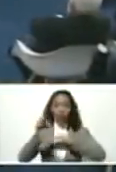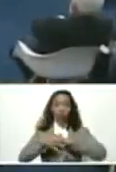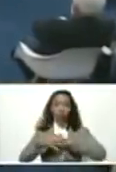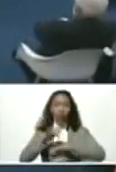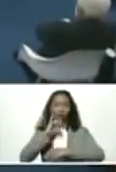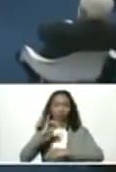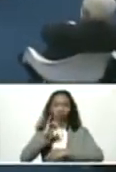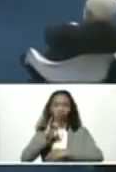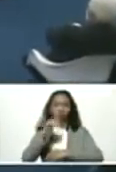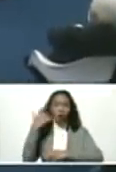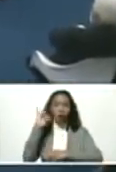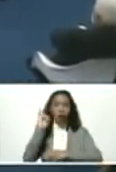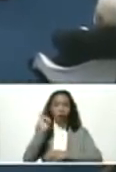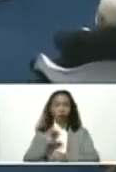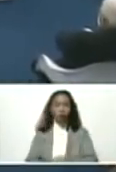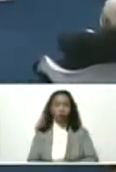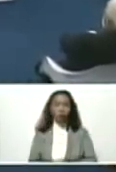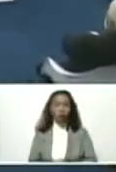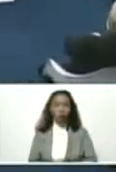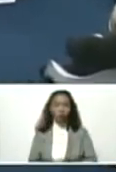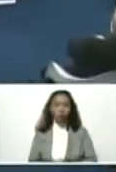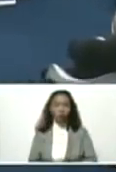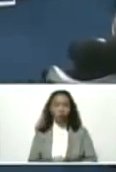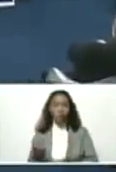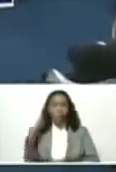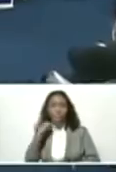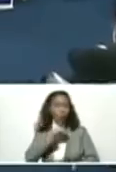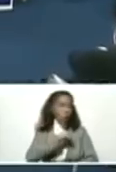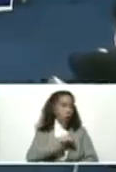información están knock-out.